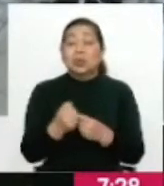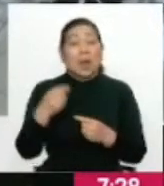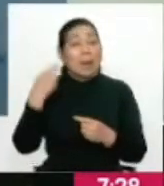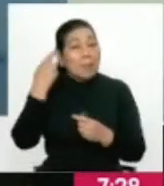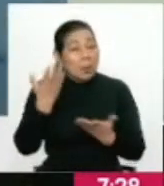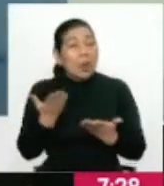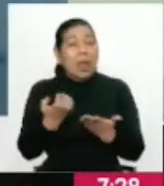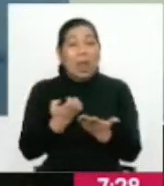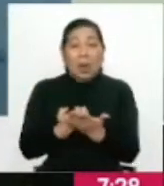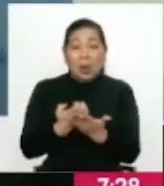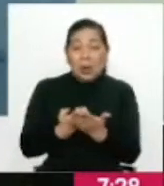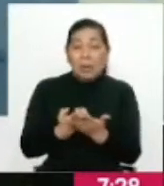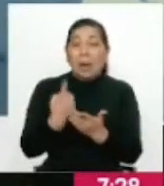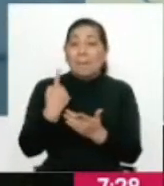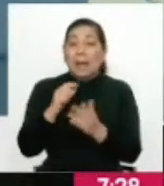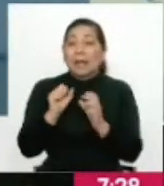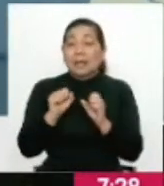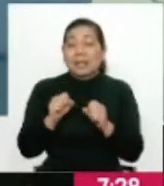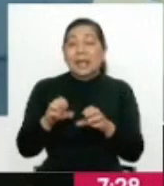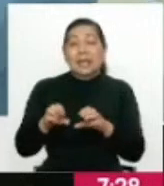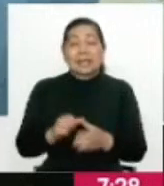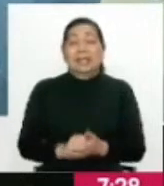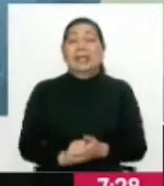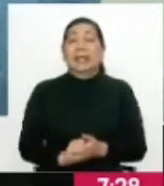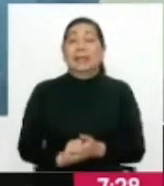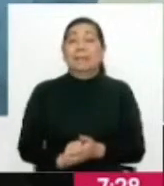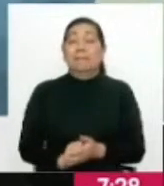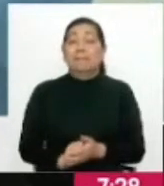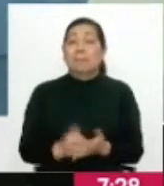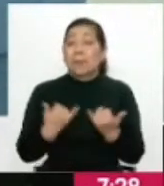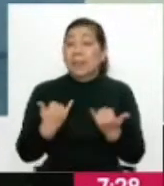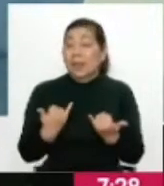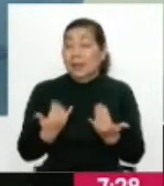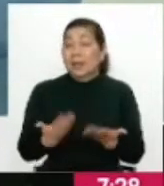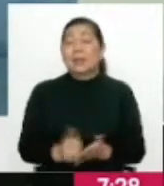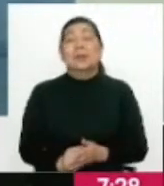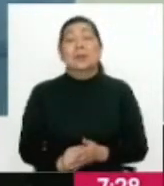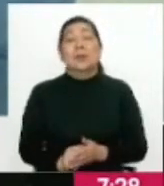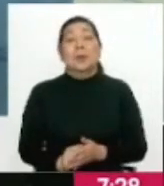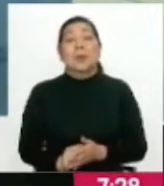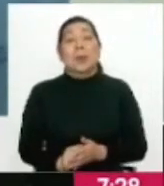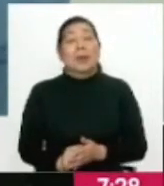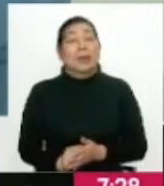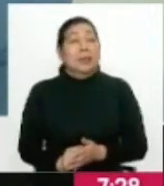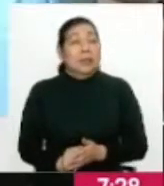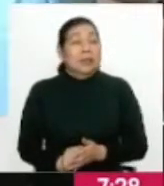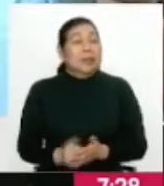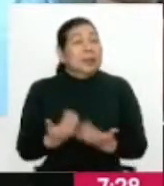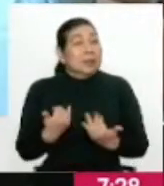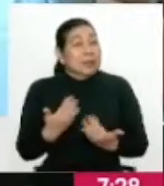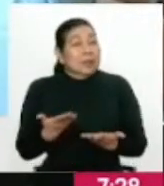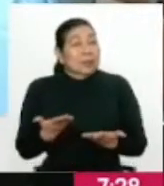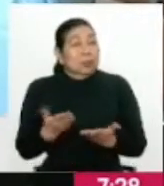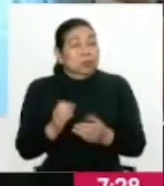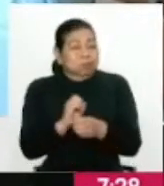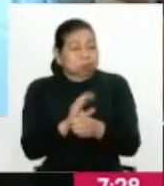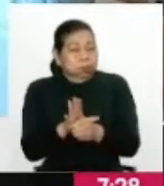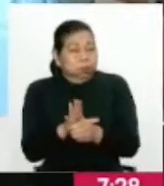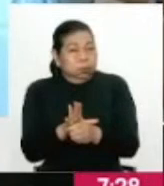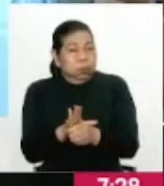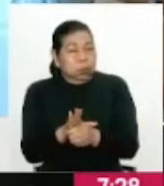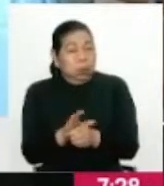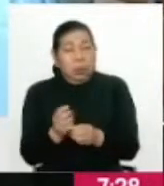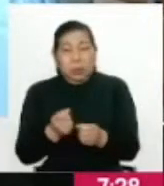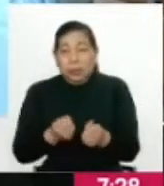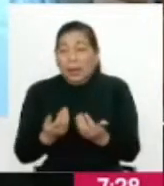políticos y económicos para tomar decisiones. Y en ese contexto, al ser una pandemia tan